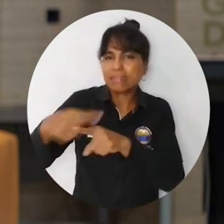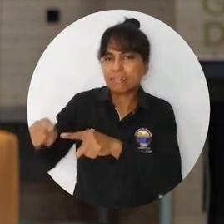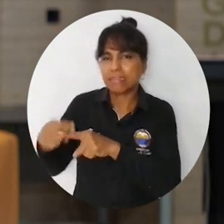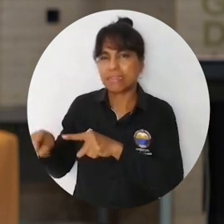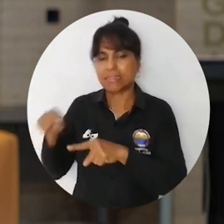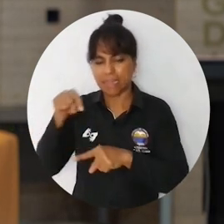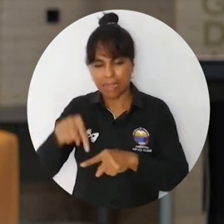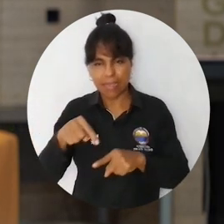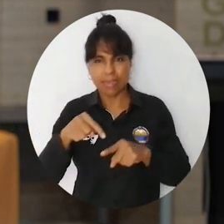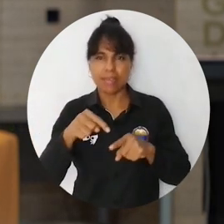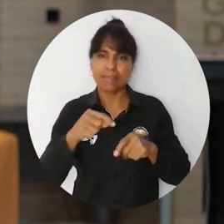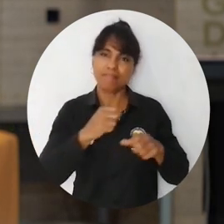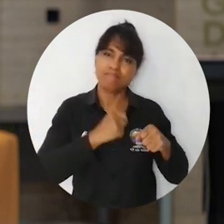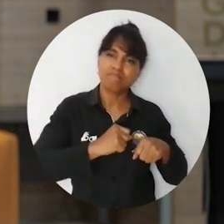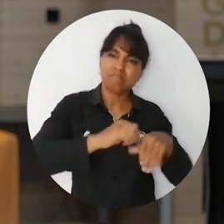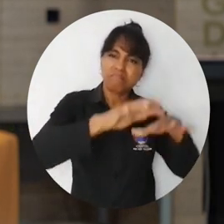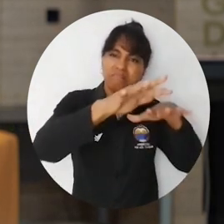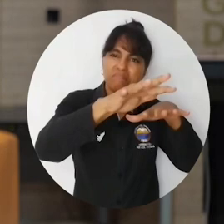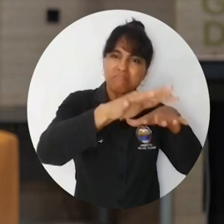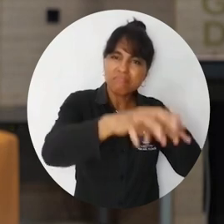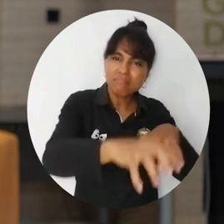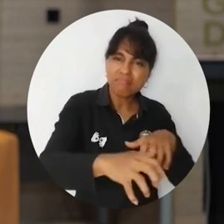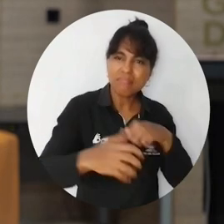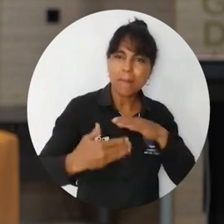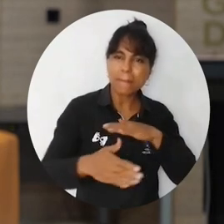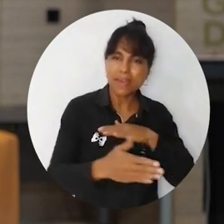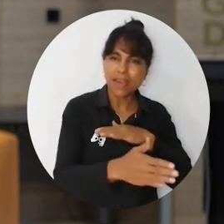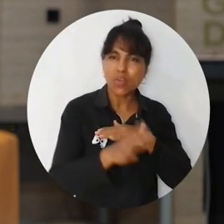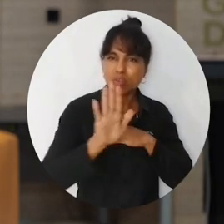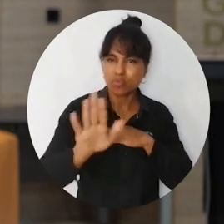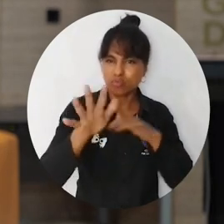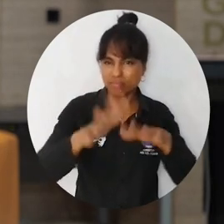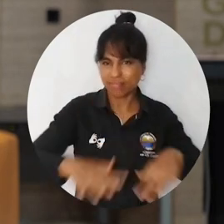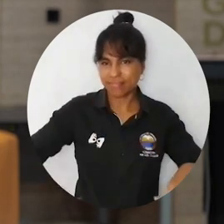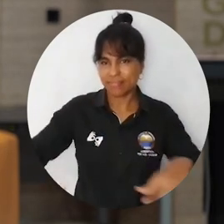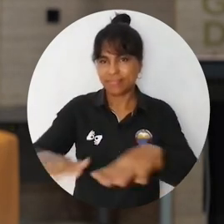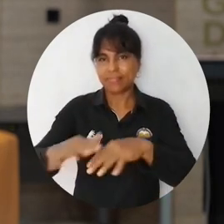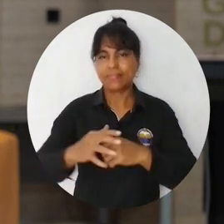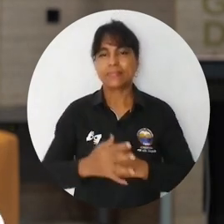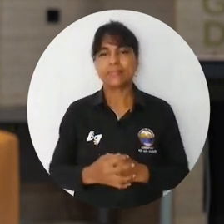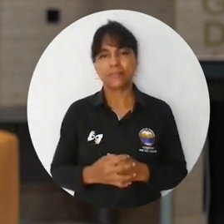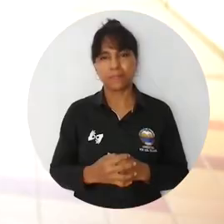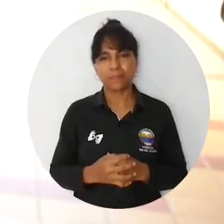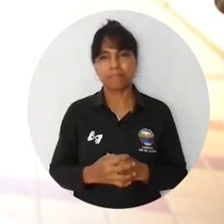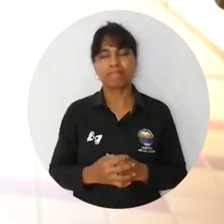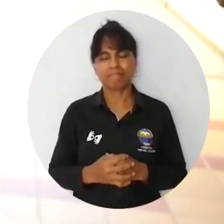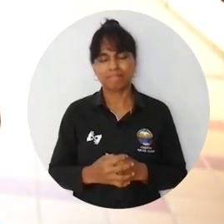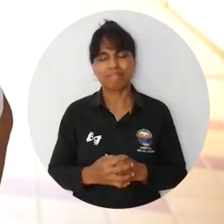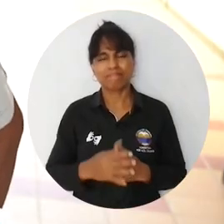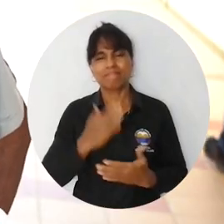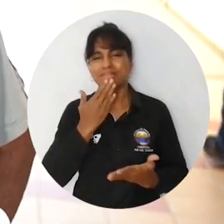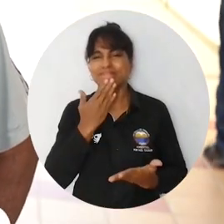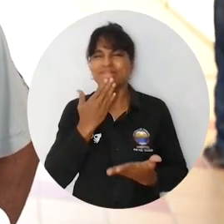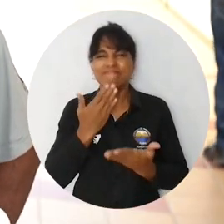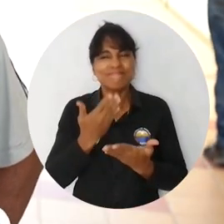internas que atravesamos como pescadores ancestrales del territorio. Al